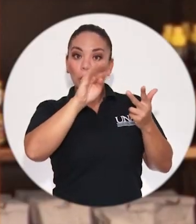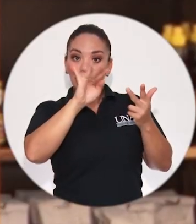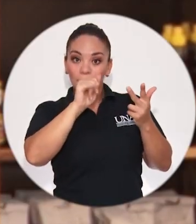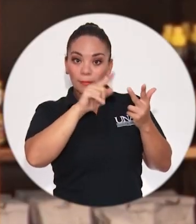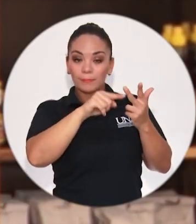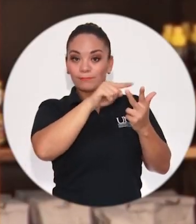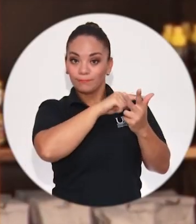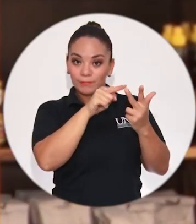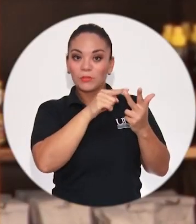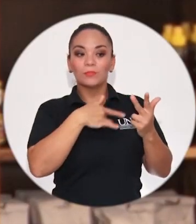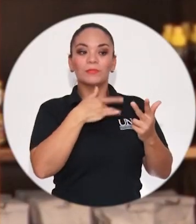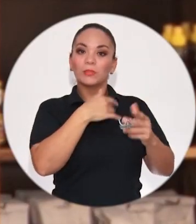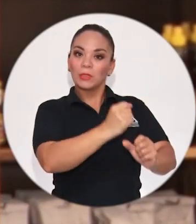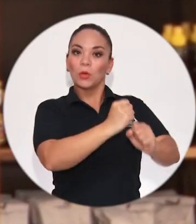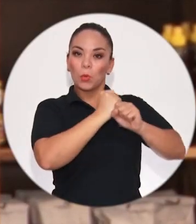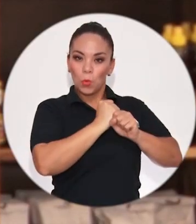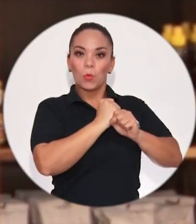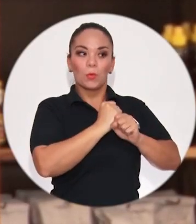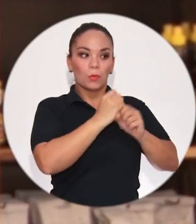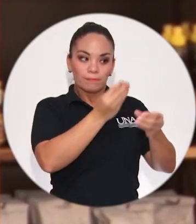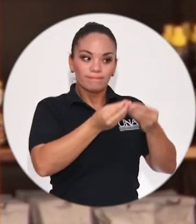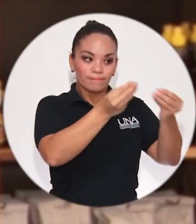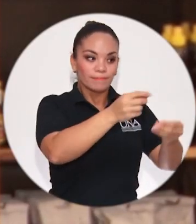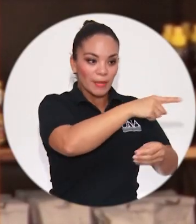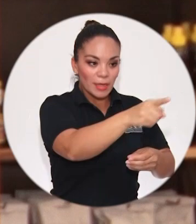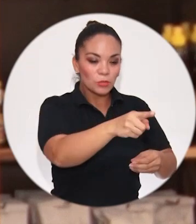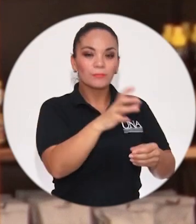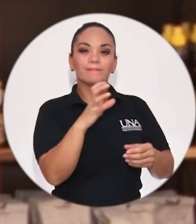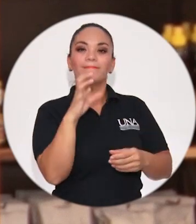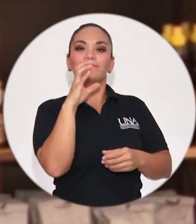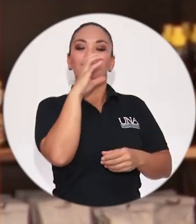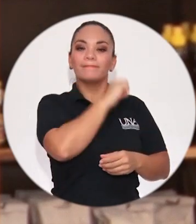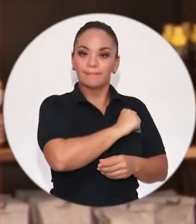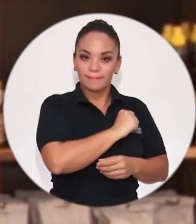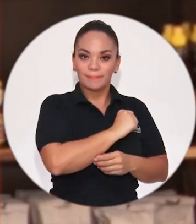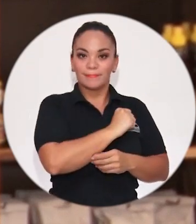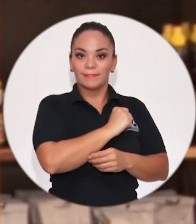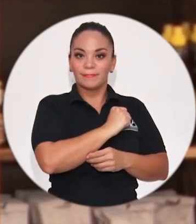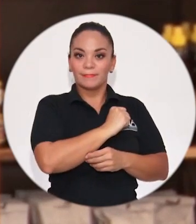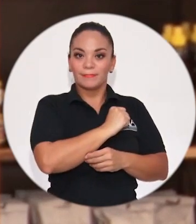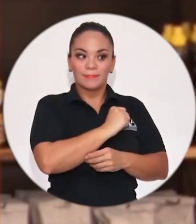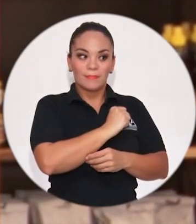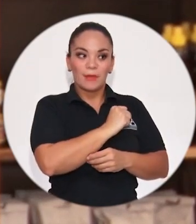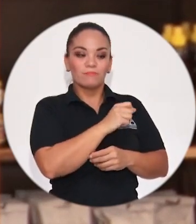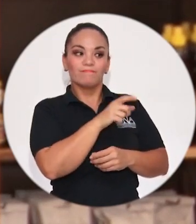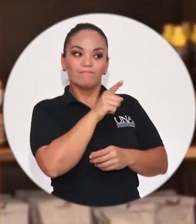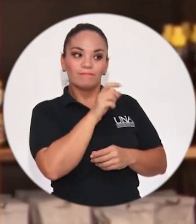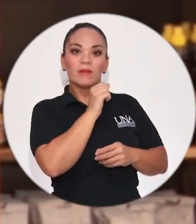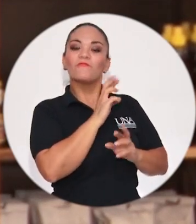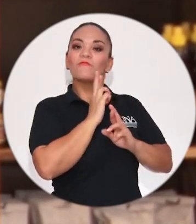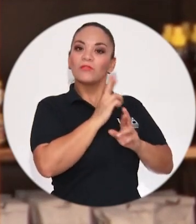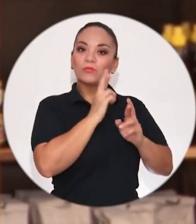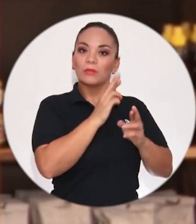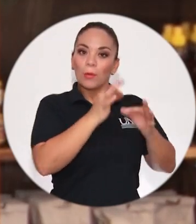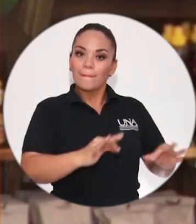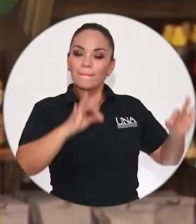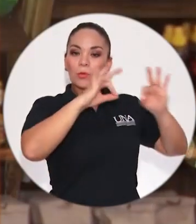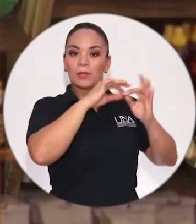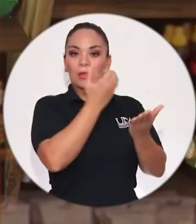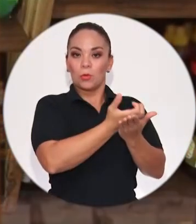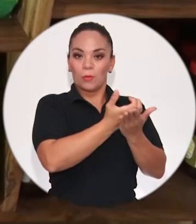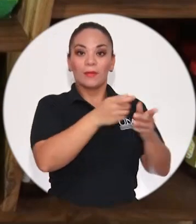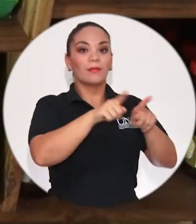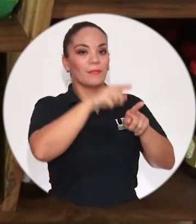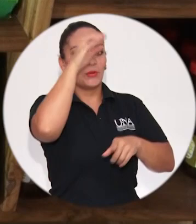Con la denominación de origen se pone un sello para ya tener una cuota y con eso una